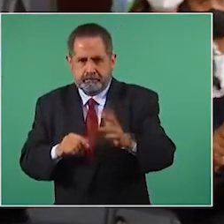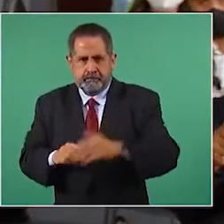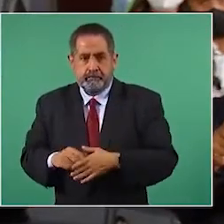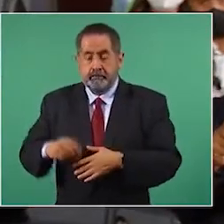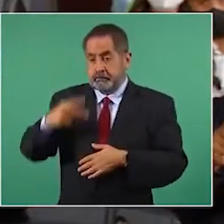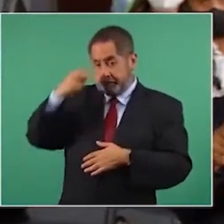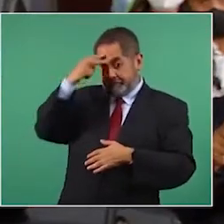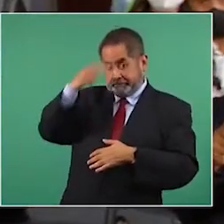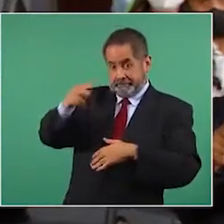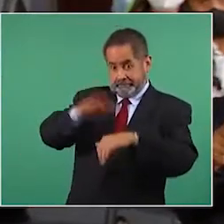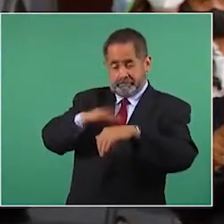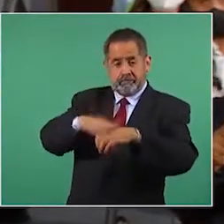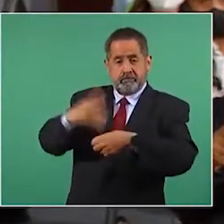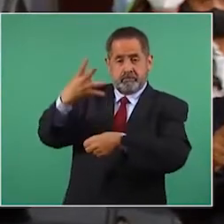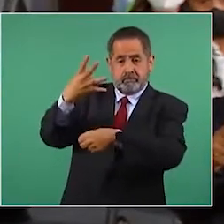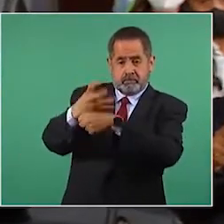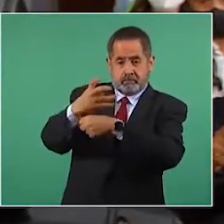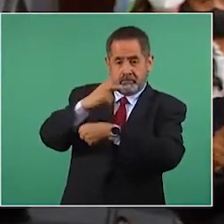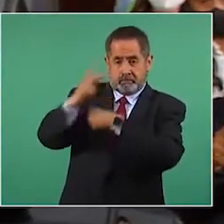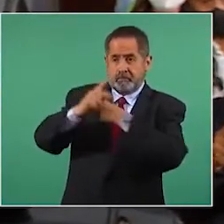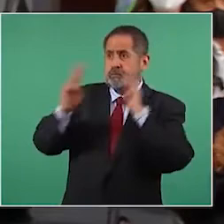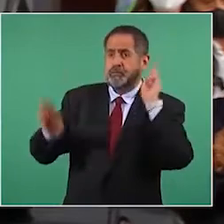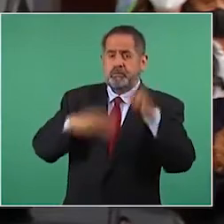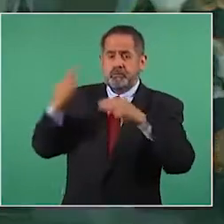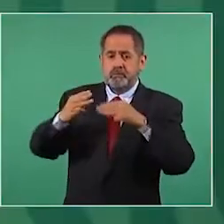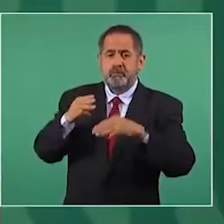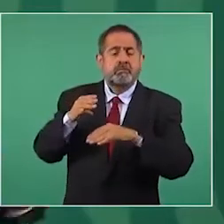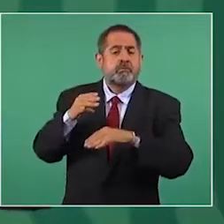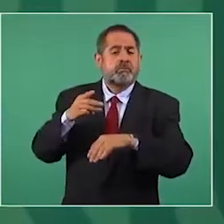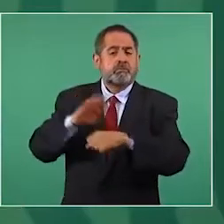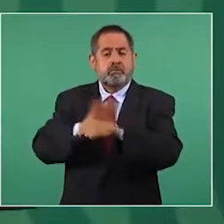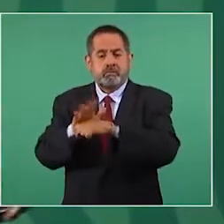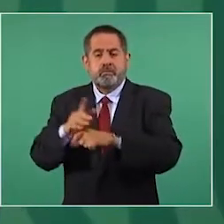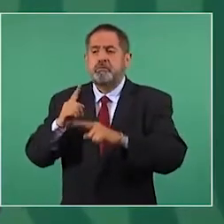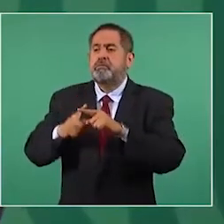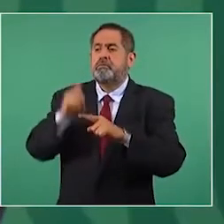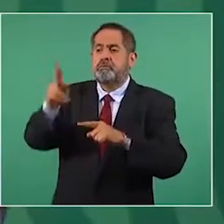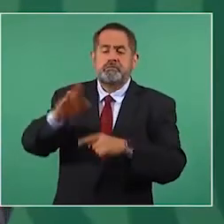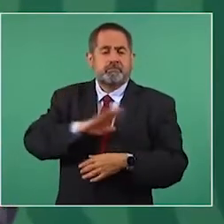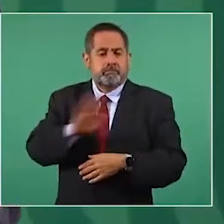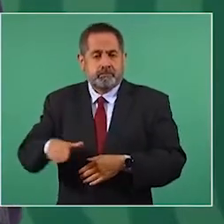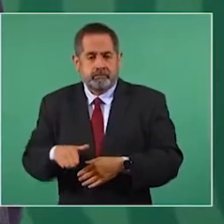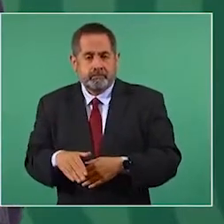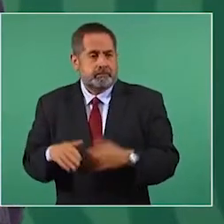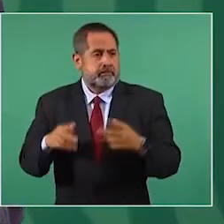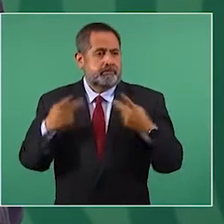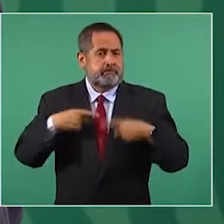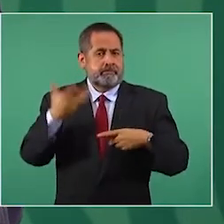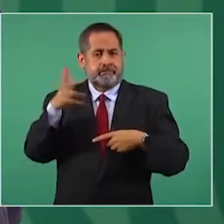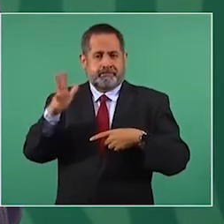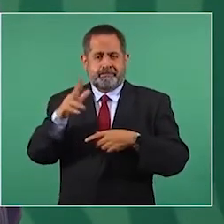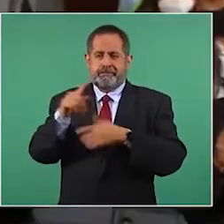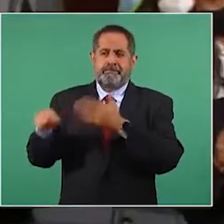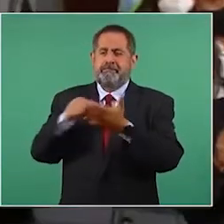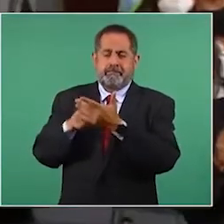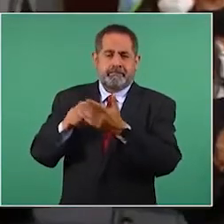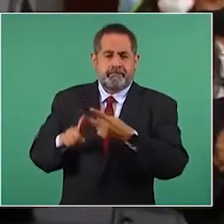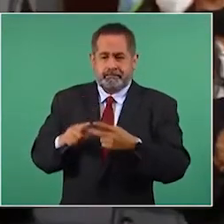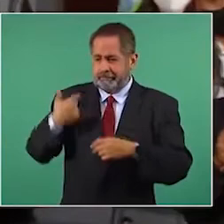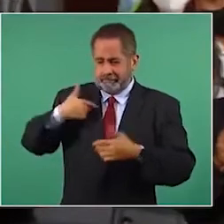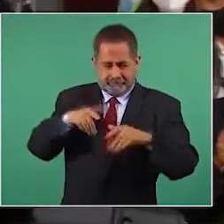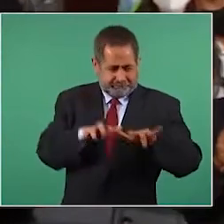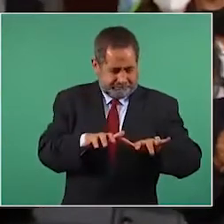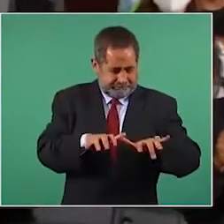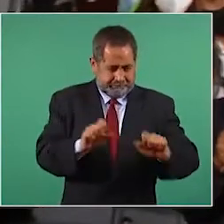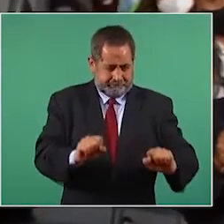es el cuarto país del mundo con más muertos por la pandemia, a pesar de ser el décimo en población. Las cifras las acabo de sacar